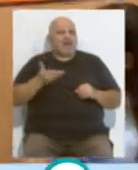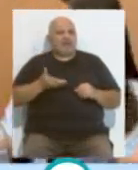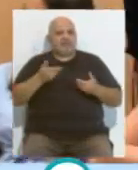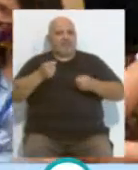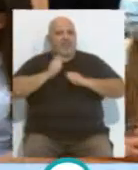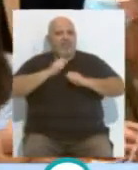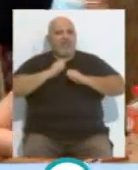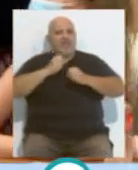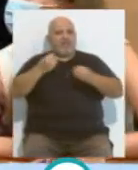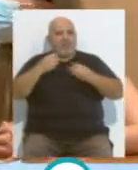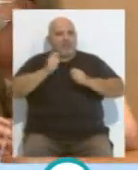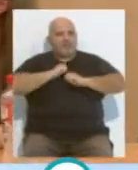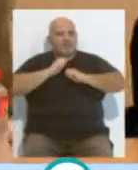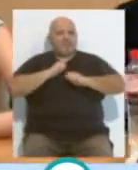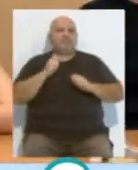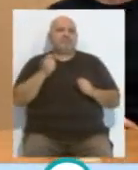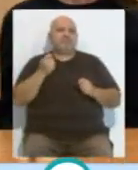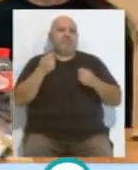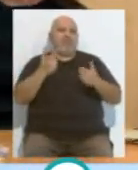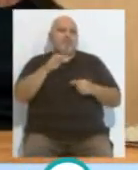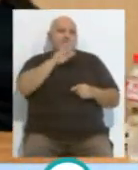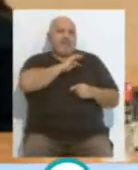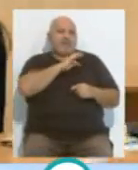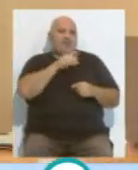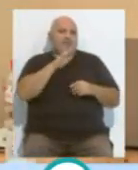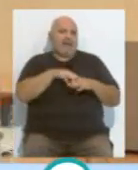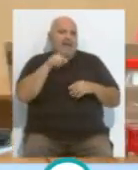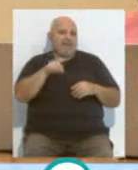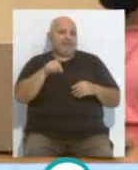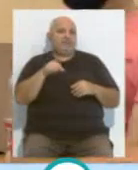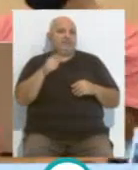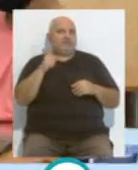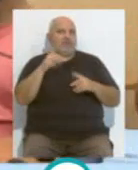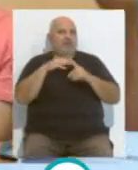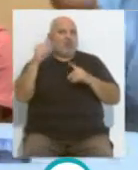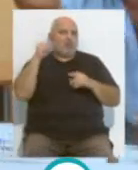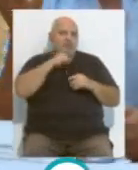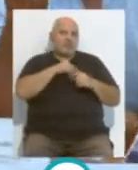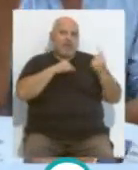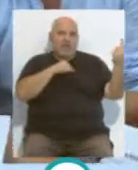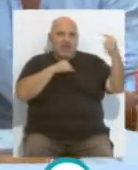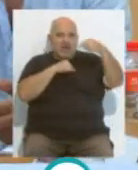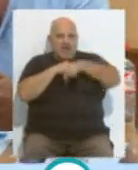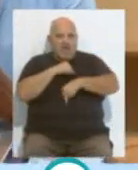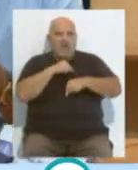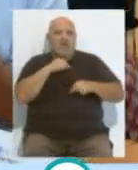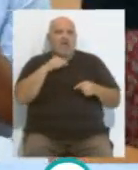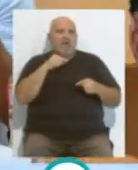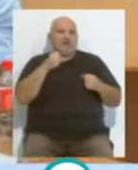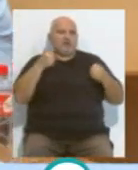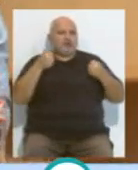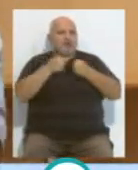añadido información que hay que darle el mérito que tienen porque venir desde Rusia y con el